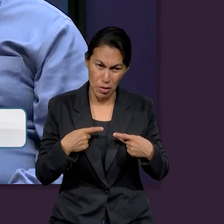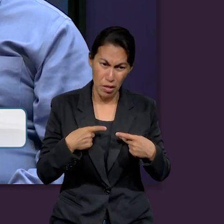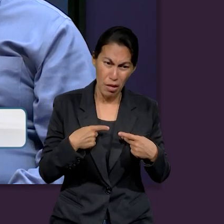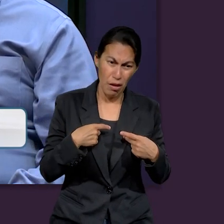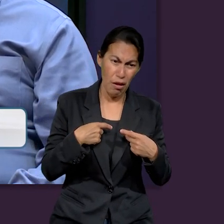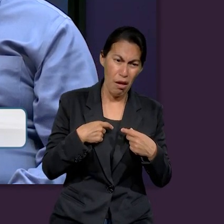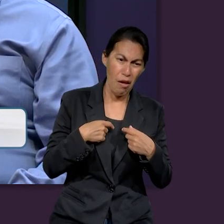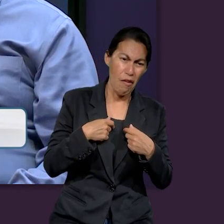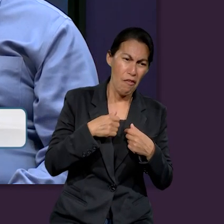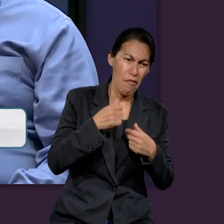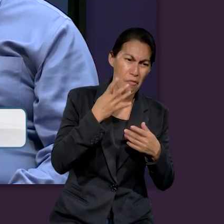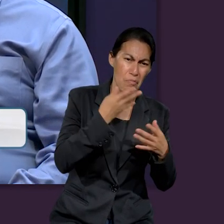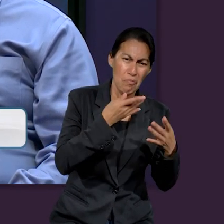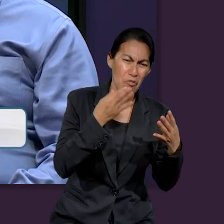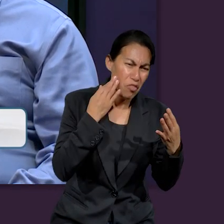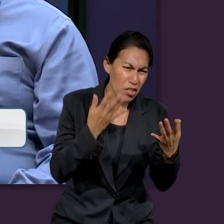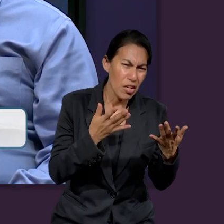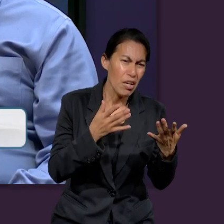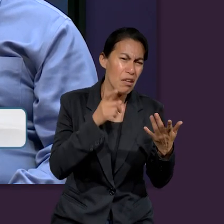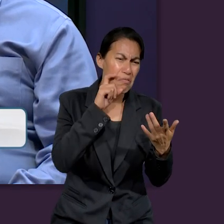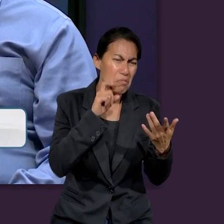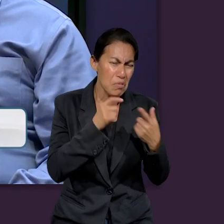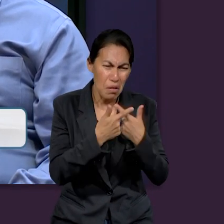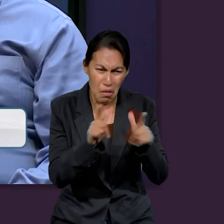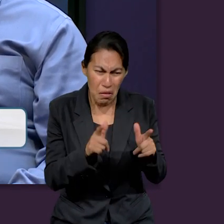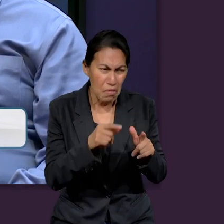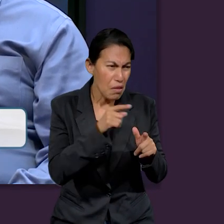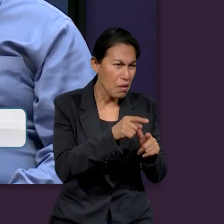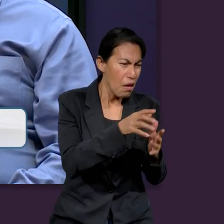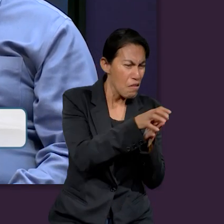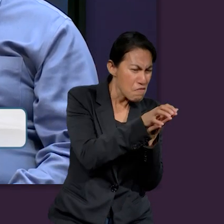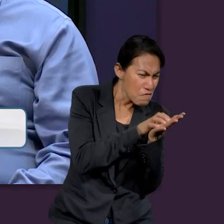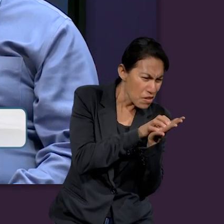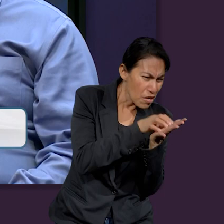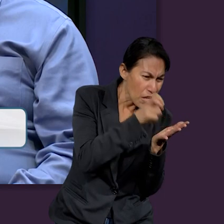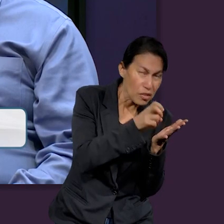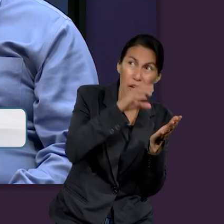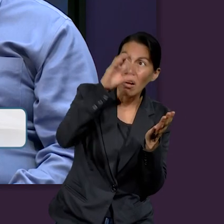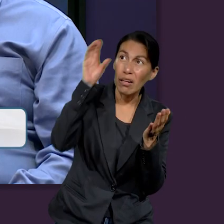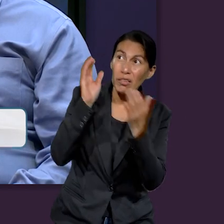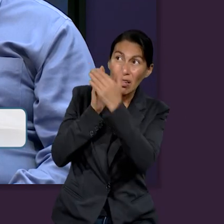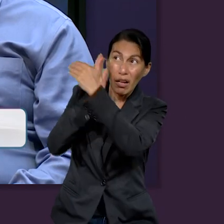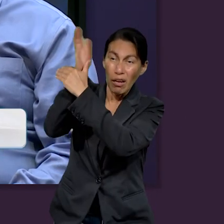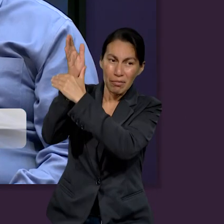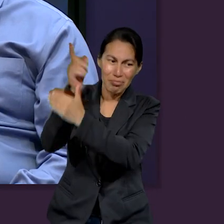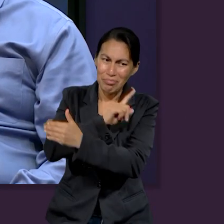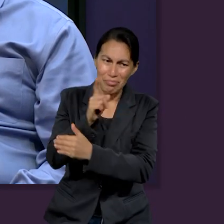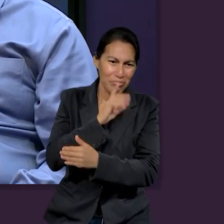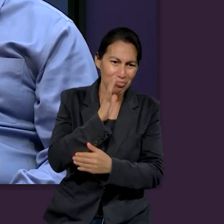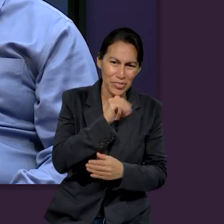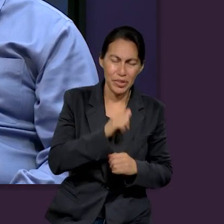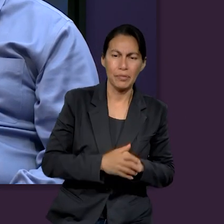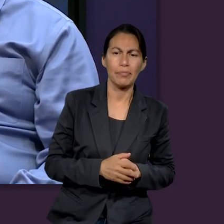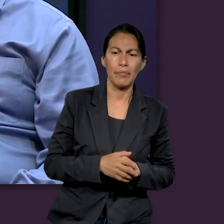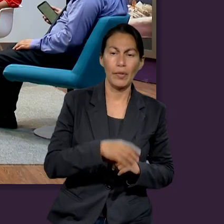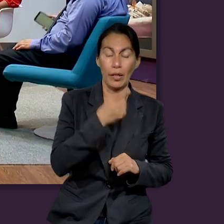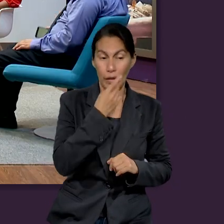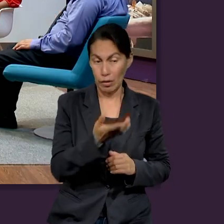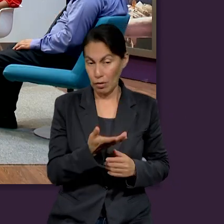sabéis esto, que ningún fornicario o inmundo o avaro que es idolatra tiene herencia en el reino de Cristo y de Dios.